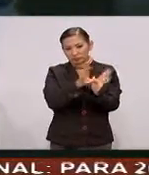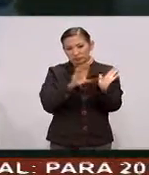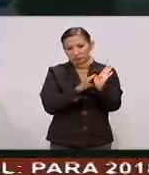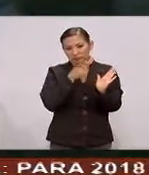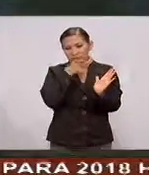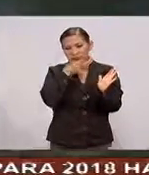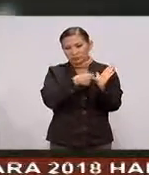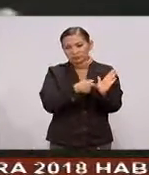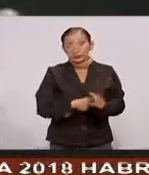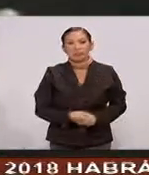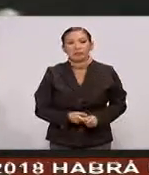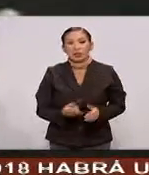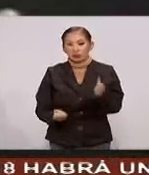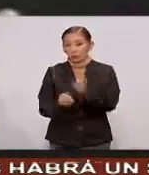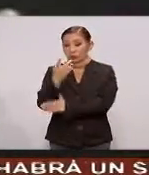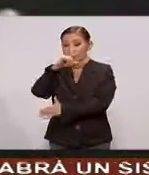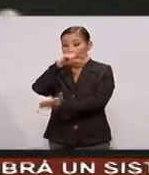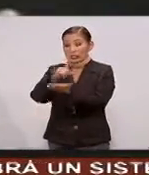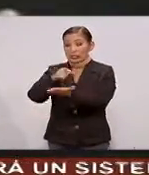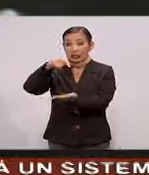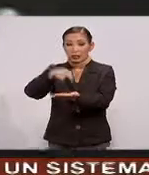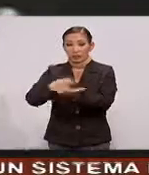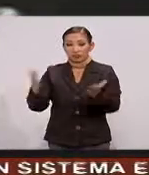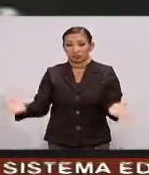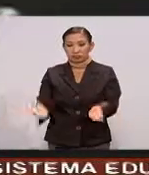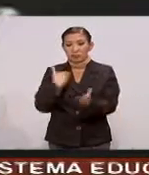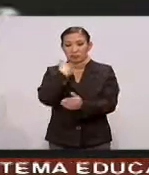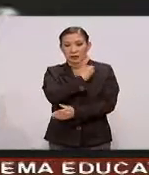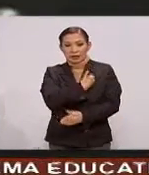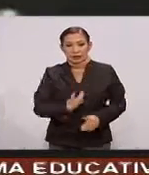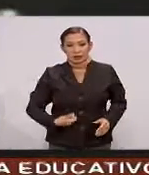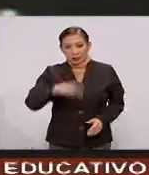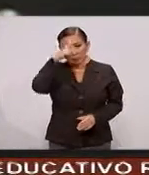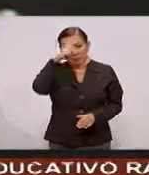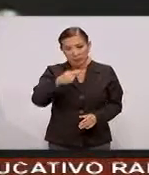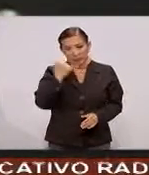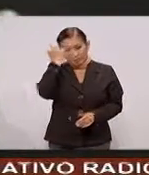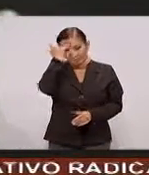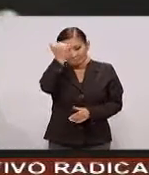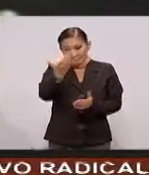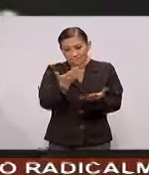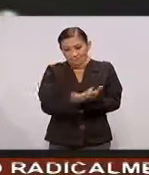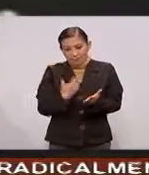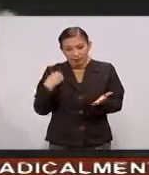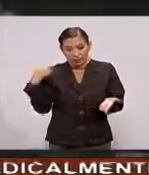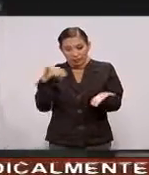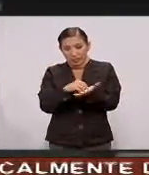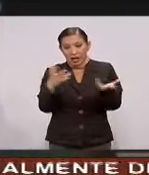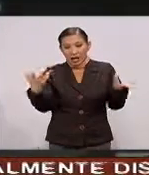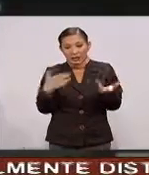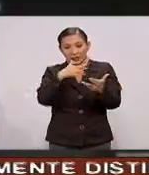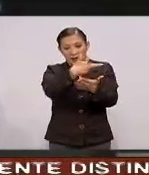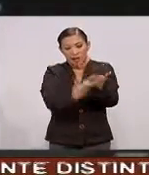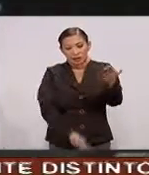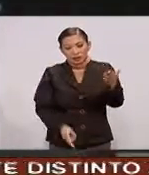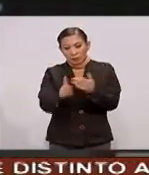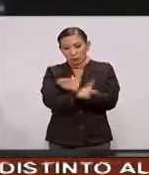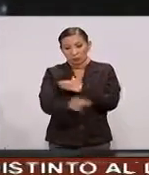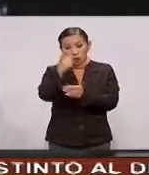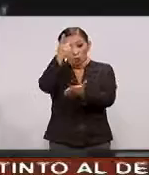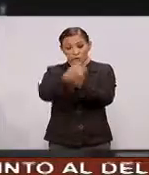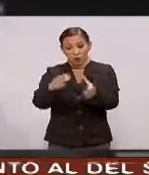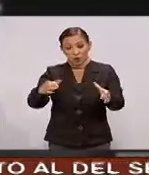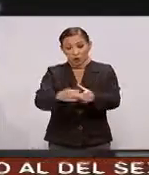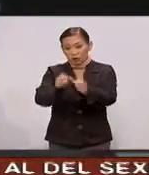Constitucionales La nueva ley Impulsada por el presidente Enrique Peña Nieto Contempla la creación De un registro público único